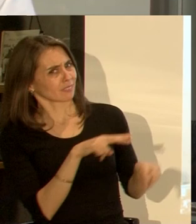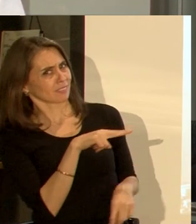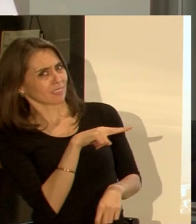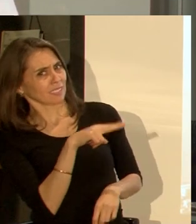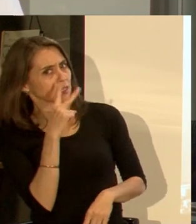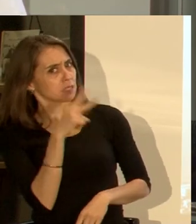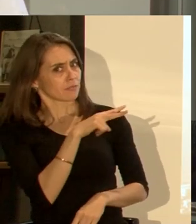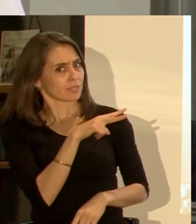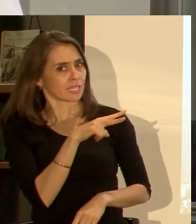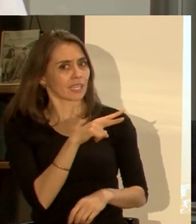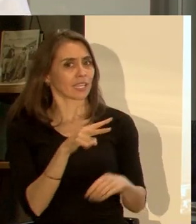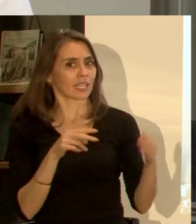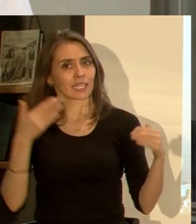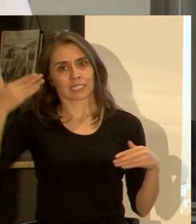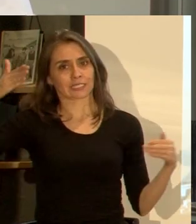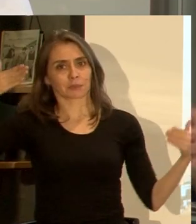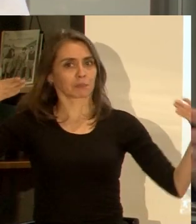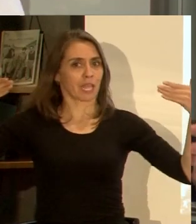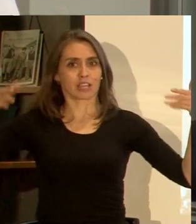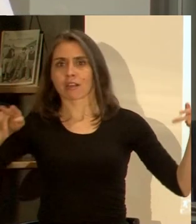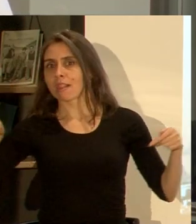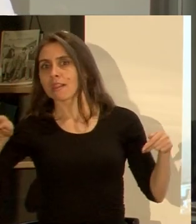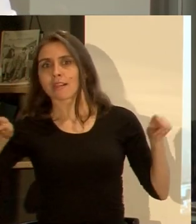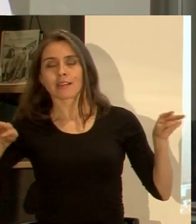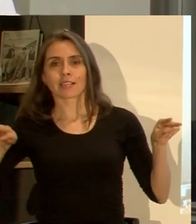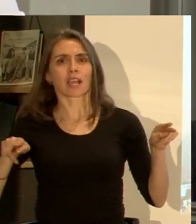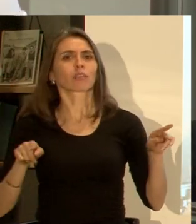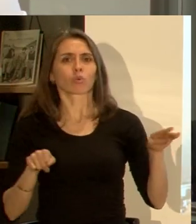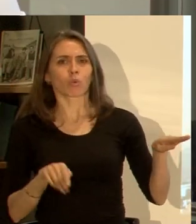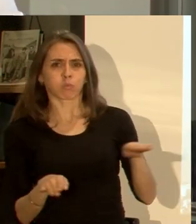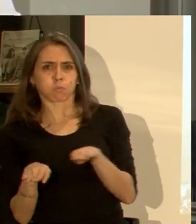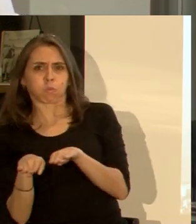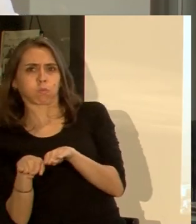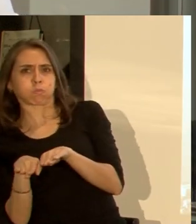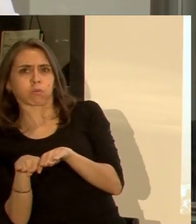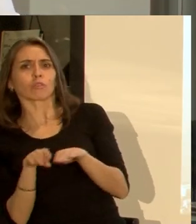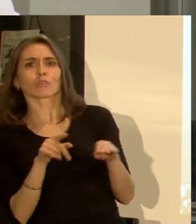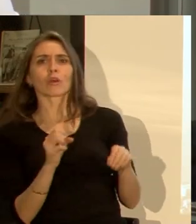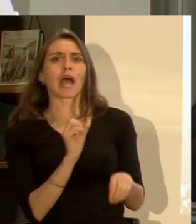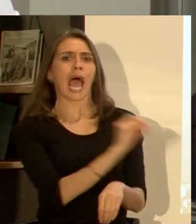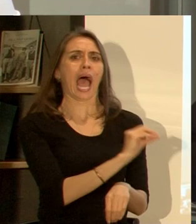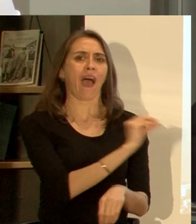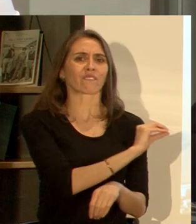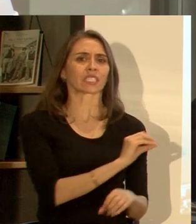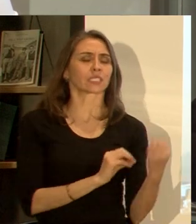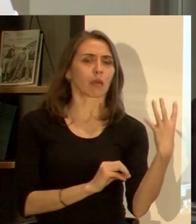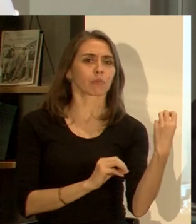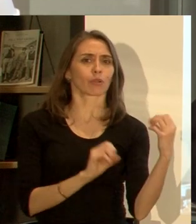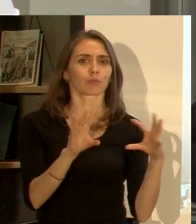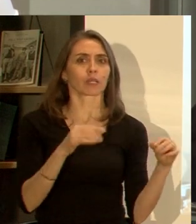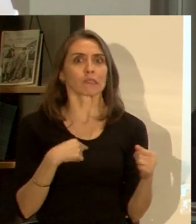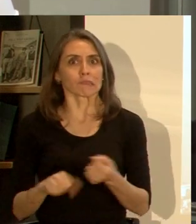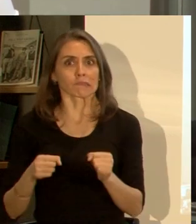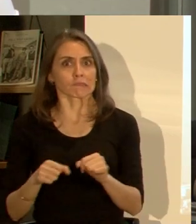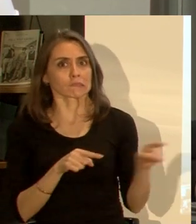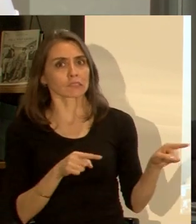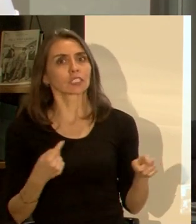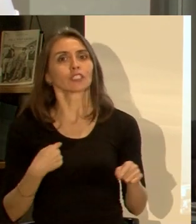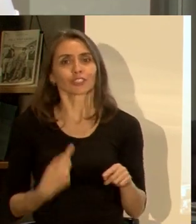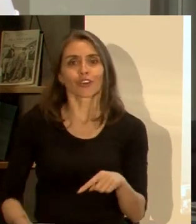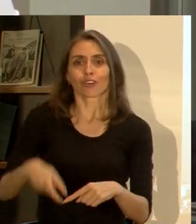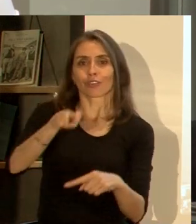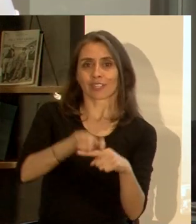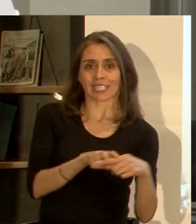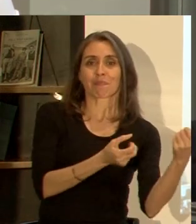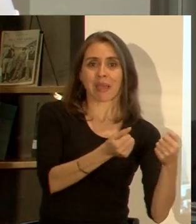uno va como pendiente del espejo que te haces muy a la orilla que mira señaliza y uno se vuelve un poco paranoico con esto de cuando uno va